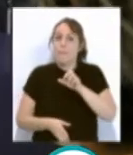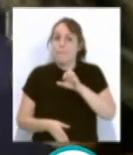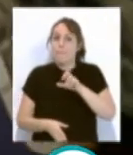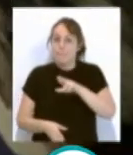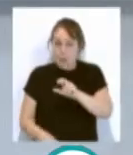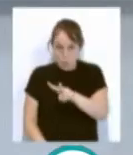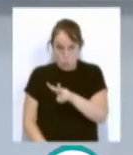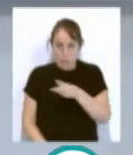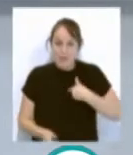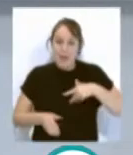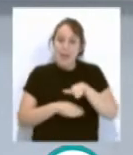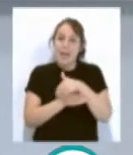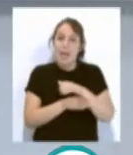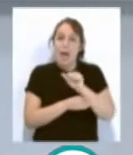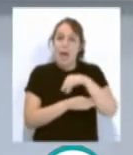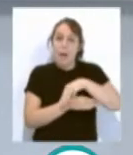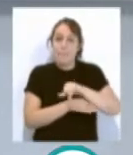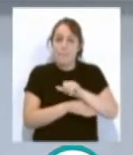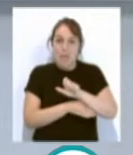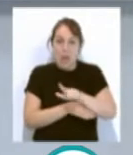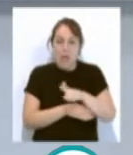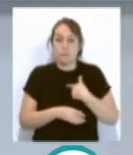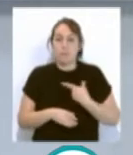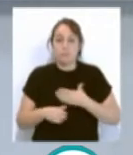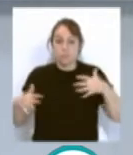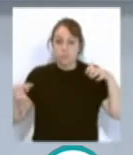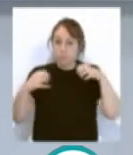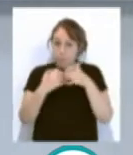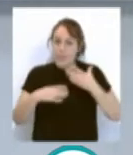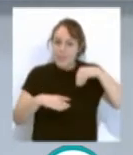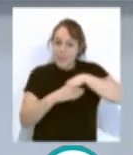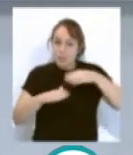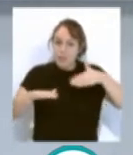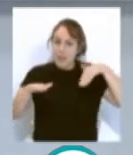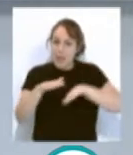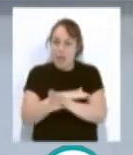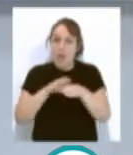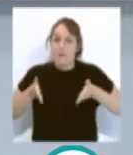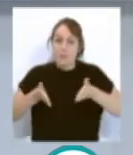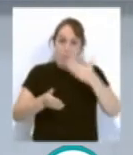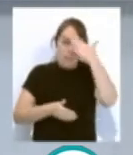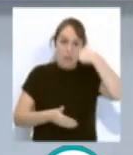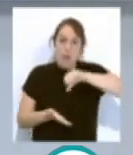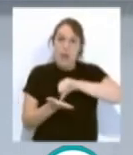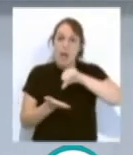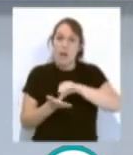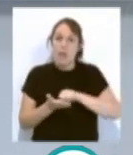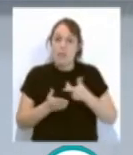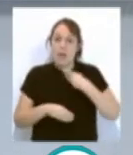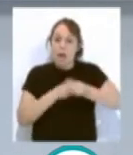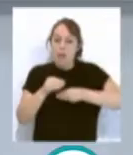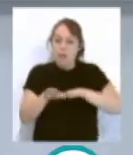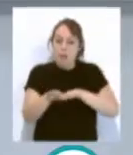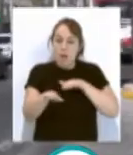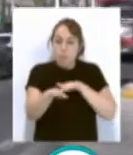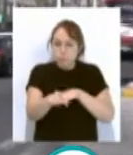Miel. Y un accidente en el interior de un garaje en la avenida principal de Cádiz ha provocado retenciones de tráfico en el entorno.